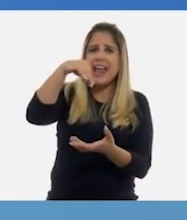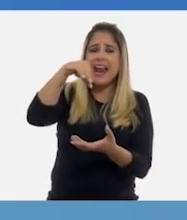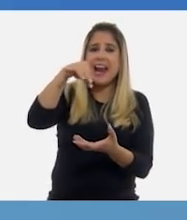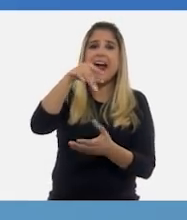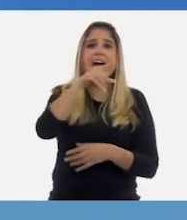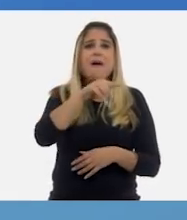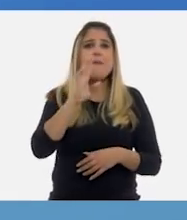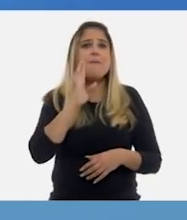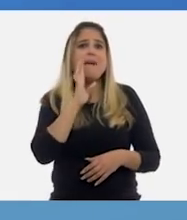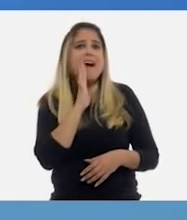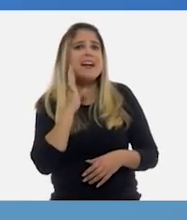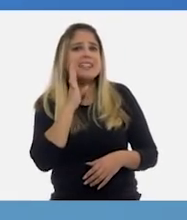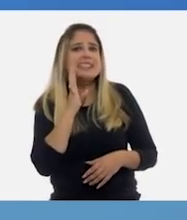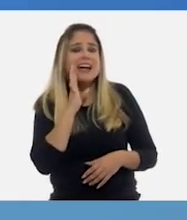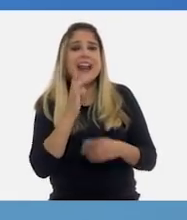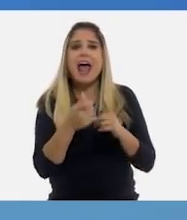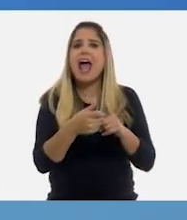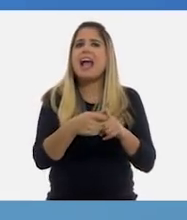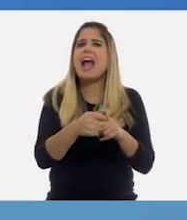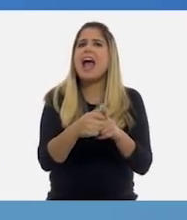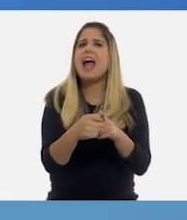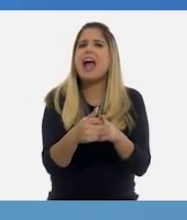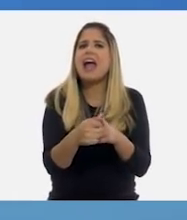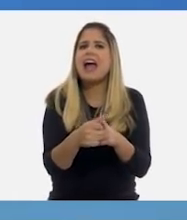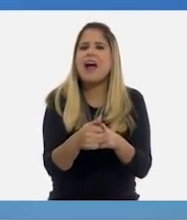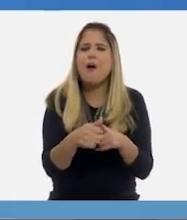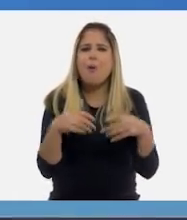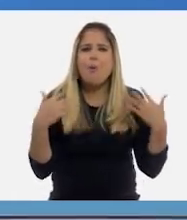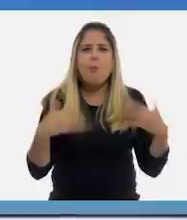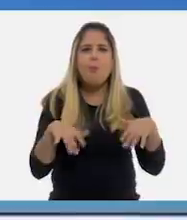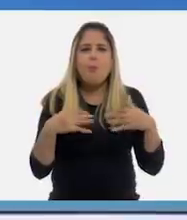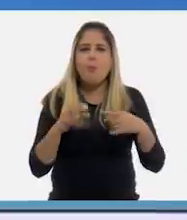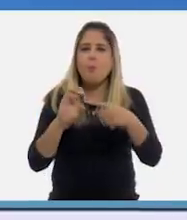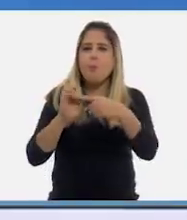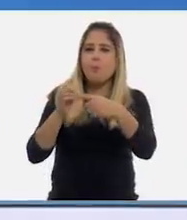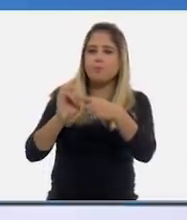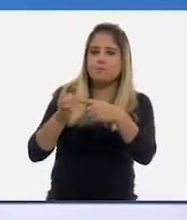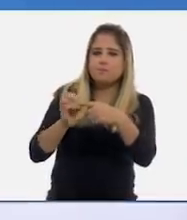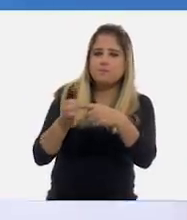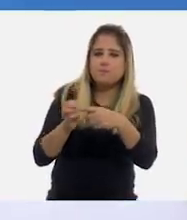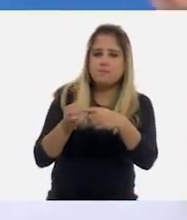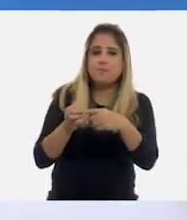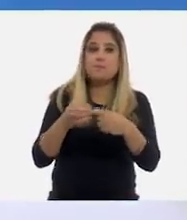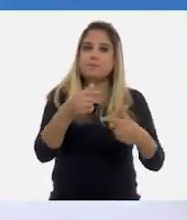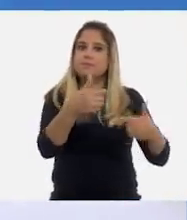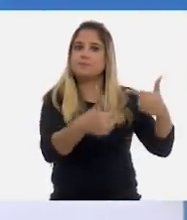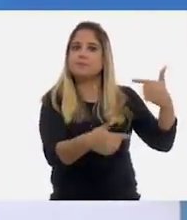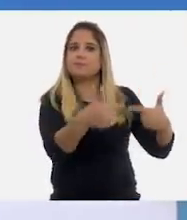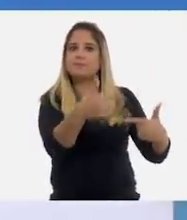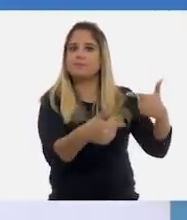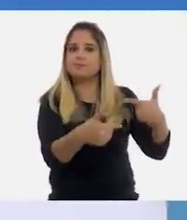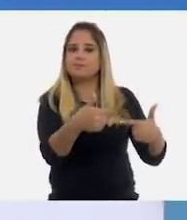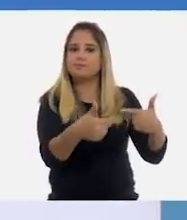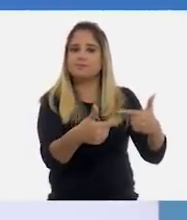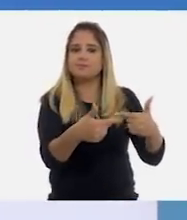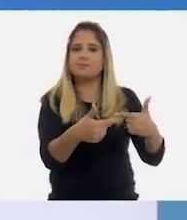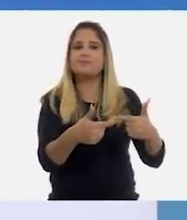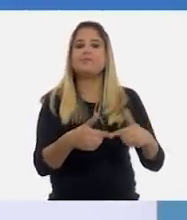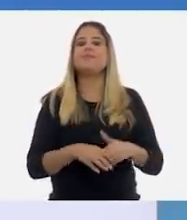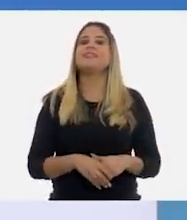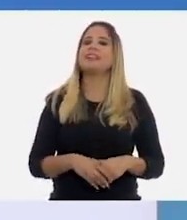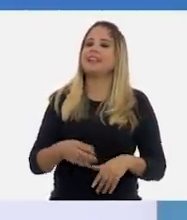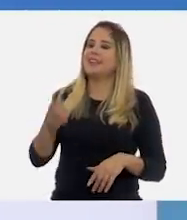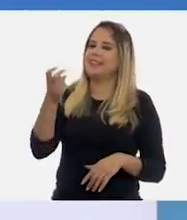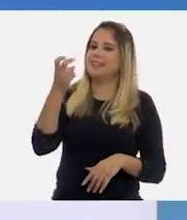manzanas, cacahuates, maestra. ¡Uy, híjole! Frijolitos. Y leche, claro que sí. Así